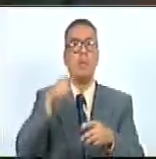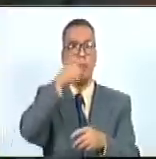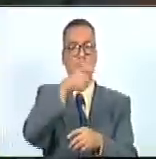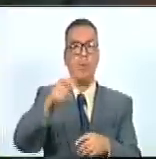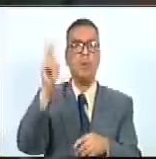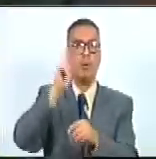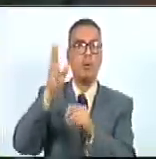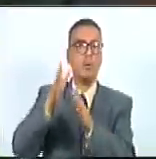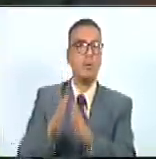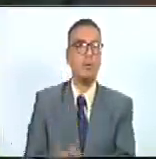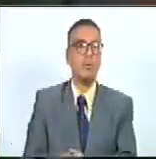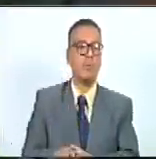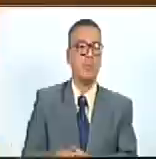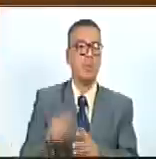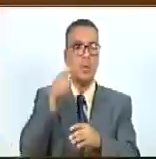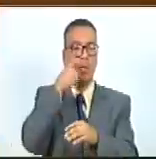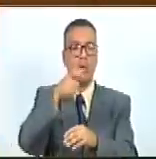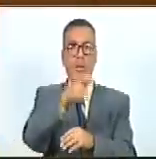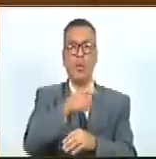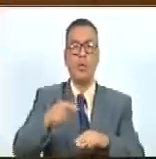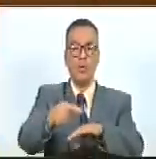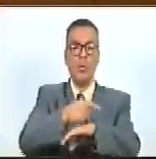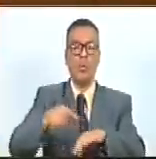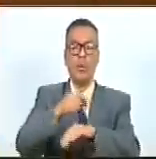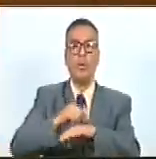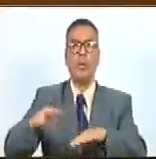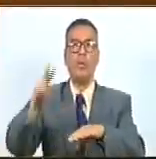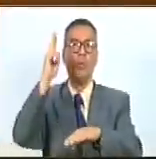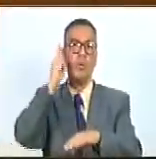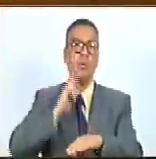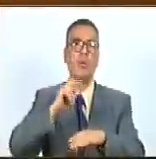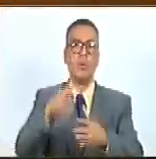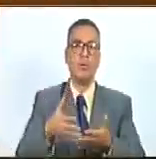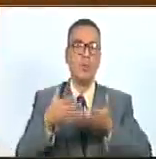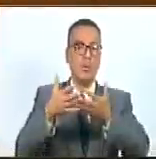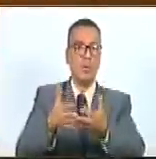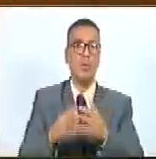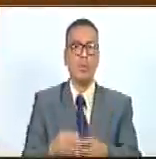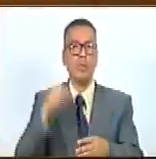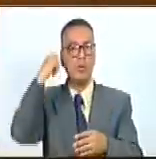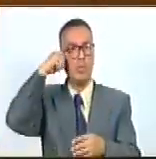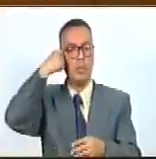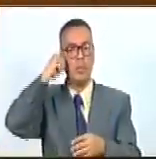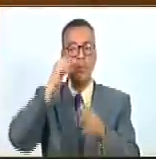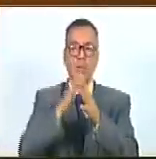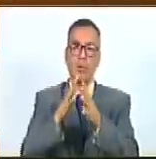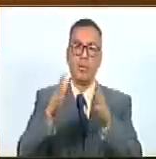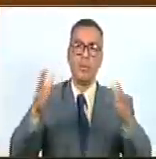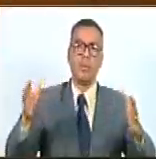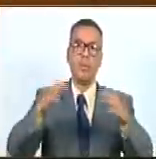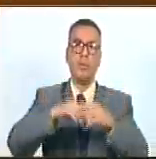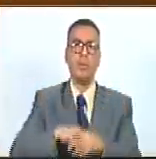venezolano y el gobierno bolivariano rinde tributo y rememora la grandeza